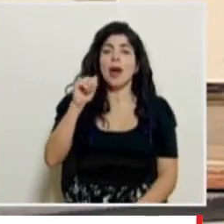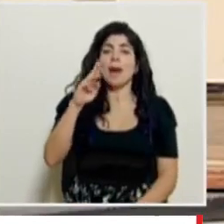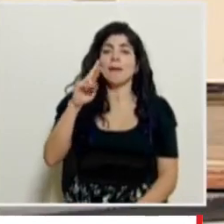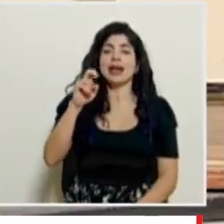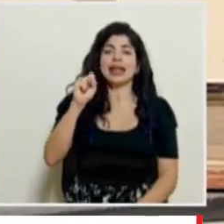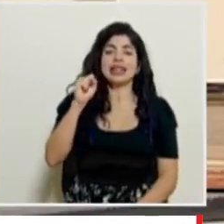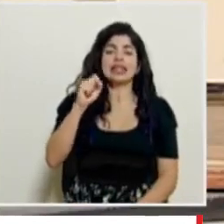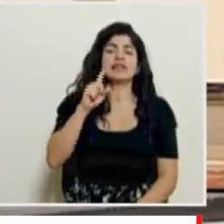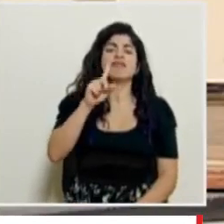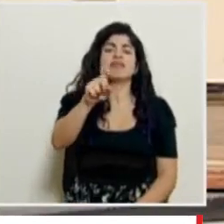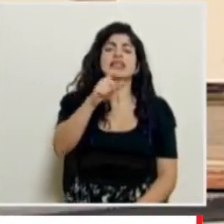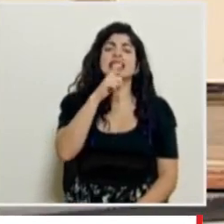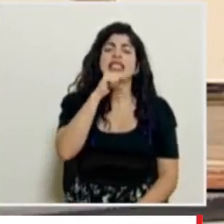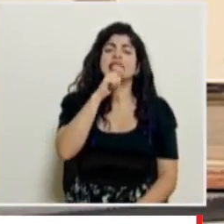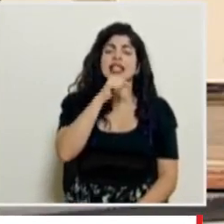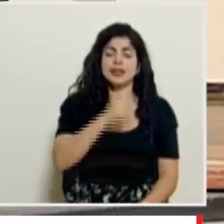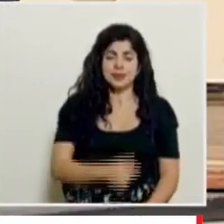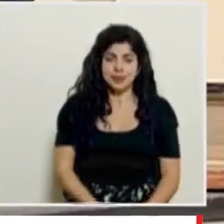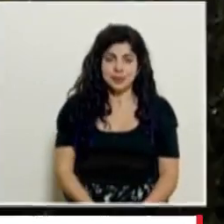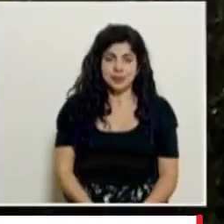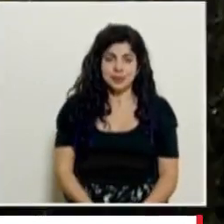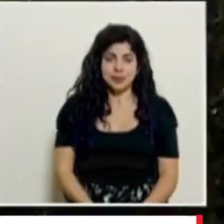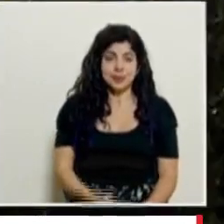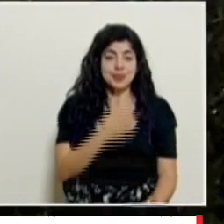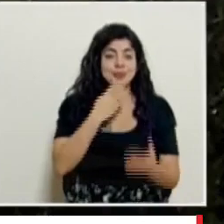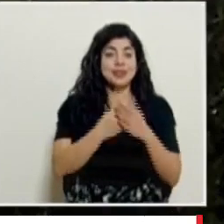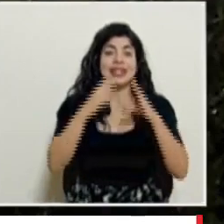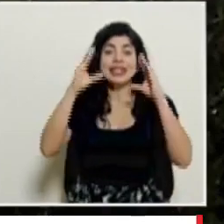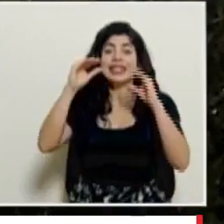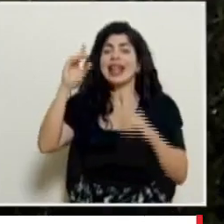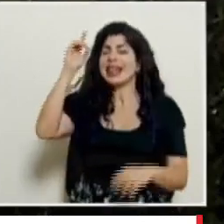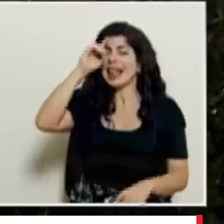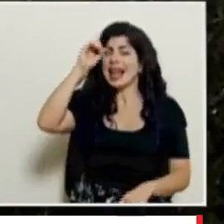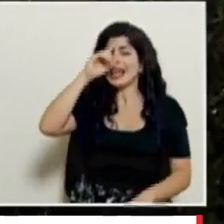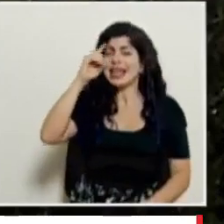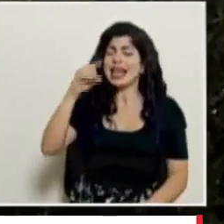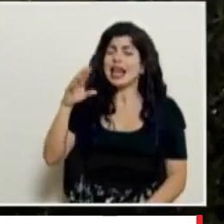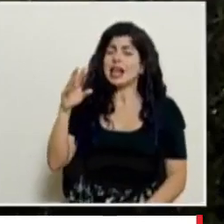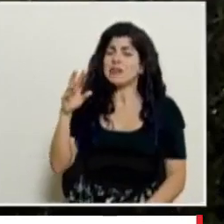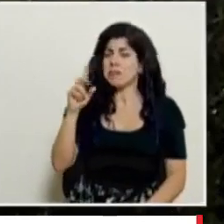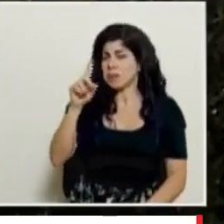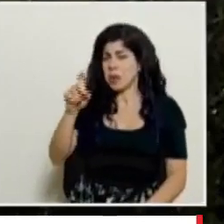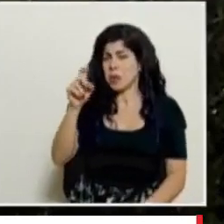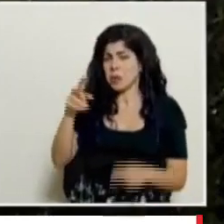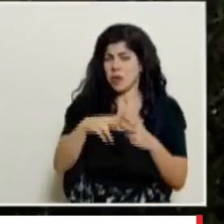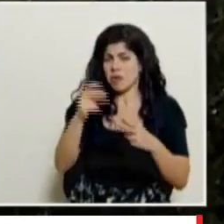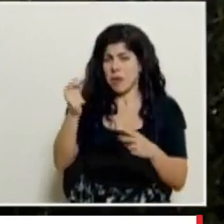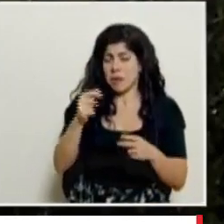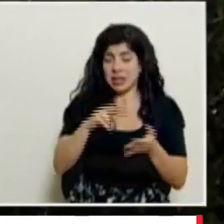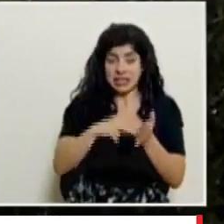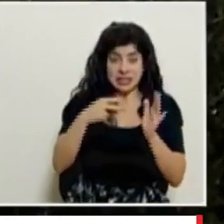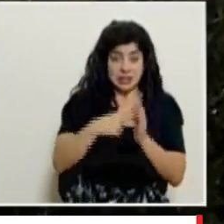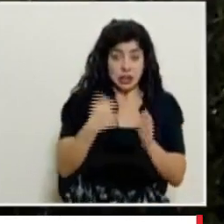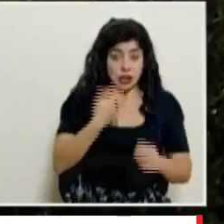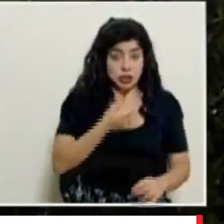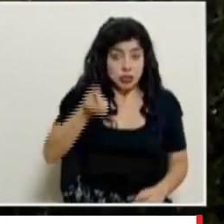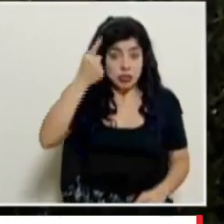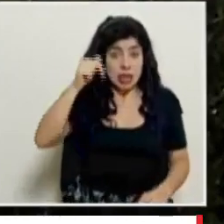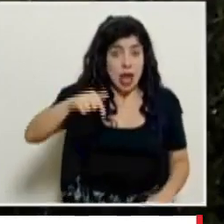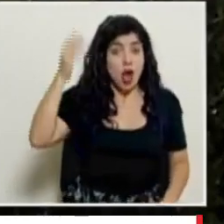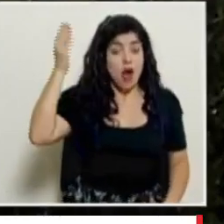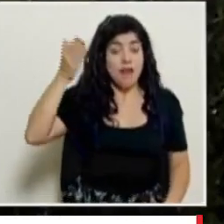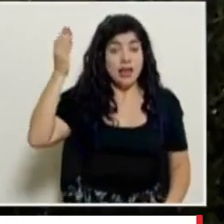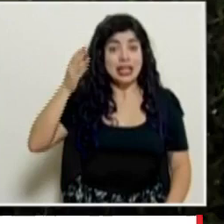por favor indicar a cuál jerarca estaría dirigida su consulta buenas tardes don Daniel dos consultas muy rápidas podríamos interpretar entonces esta